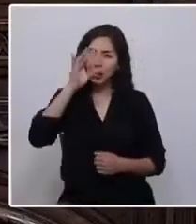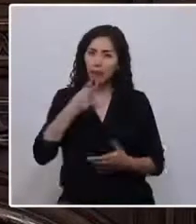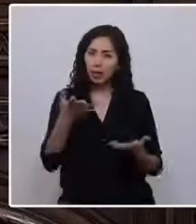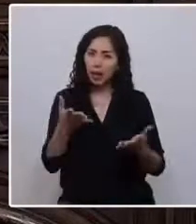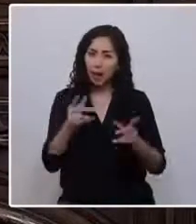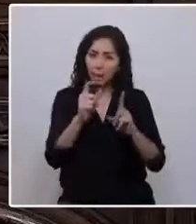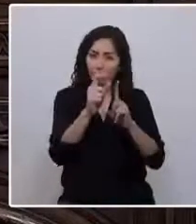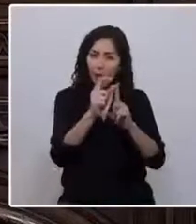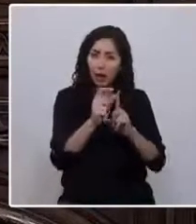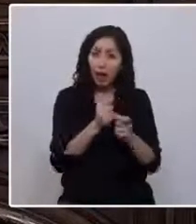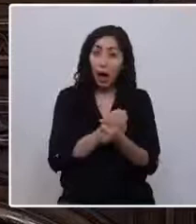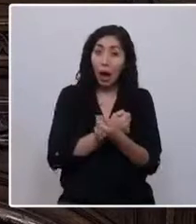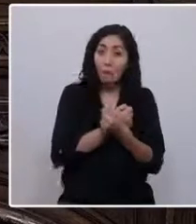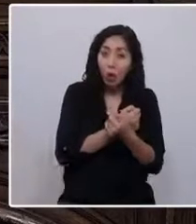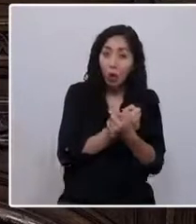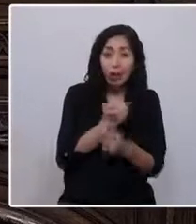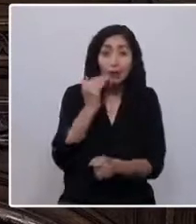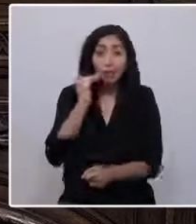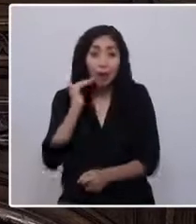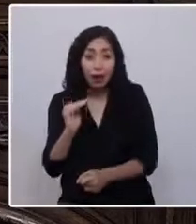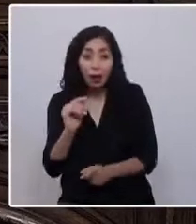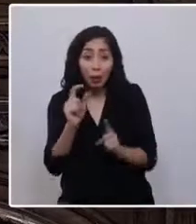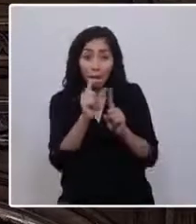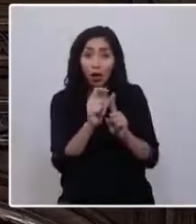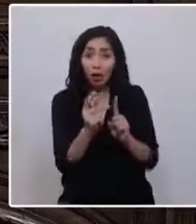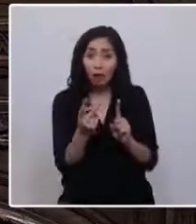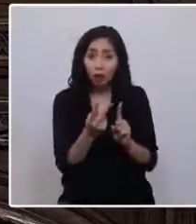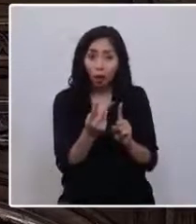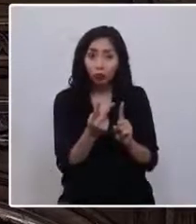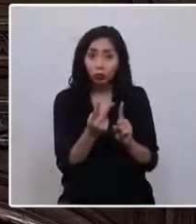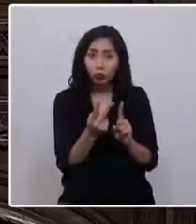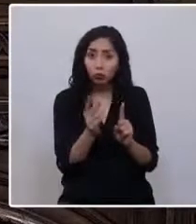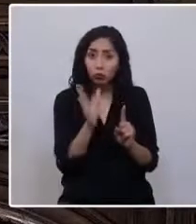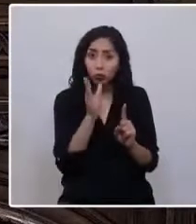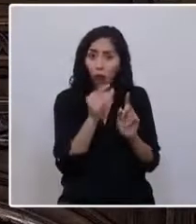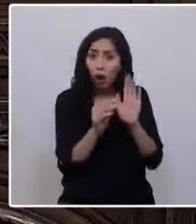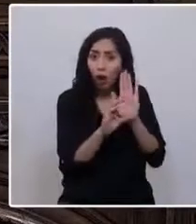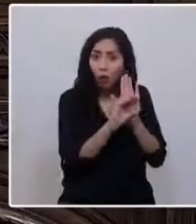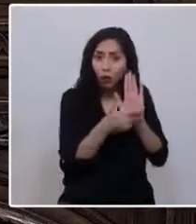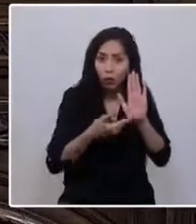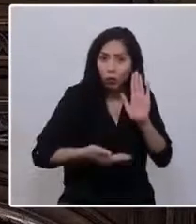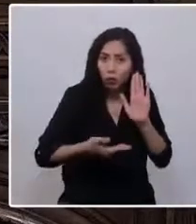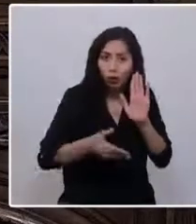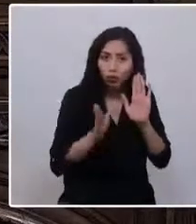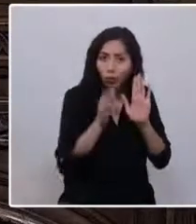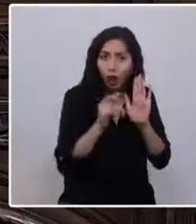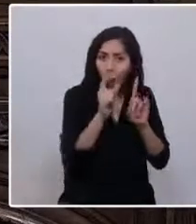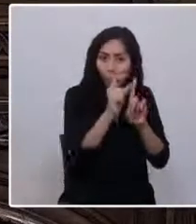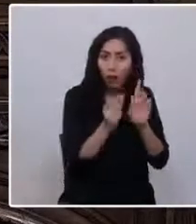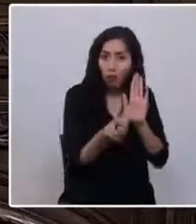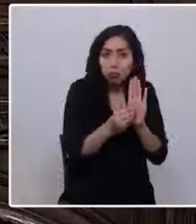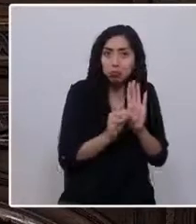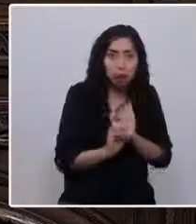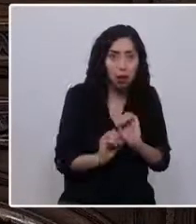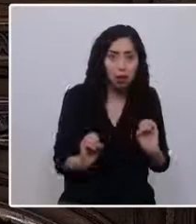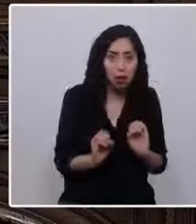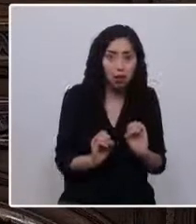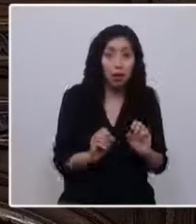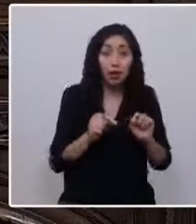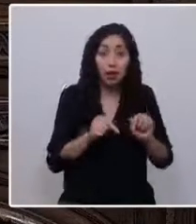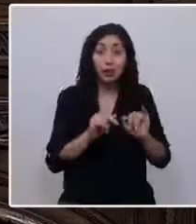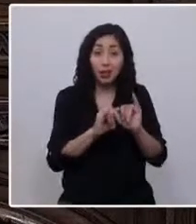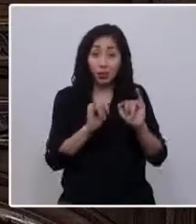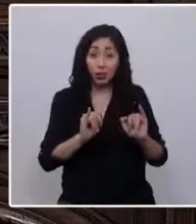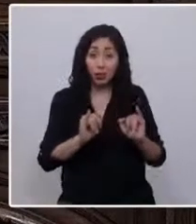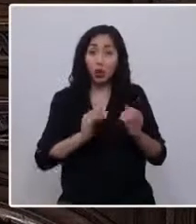amor e infancia no aparecen ninguna vez en la actual Constitución? De esta forma comenzaron los únicos